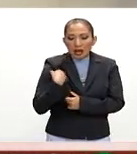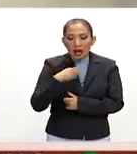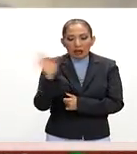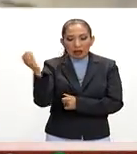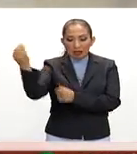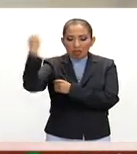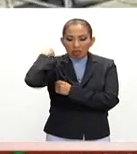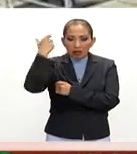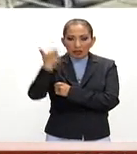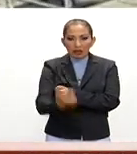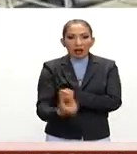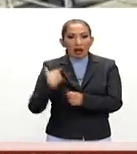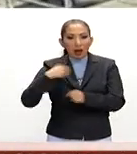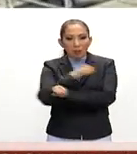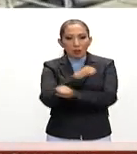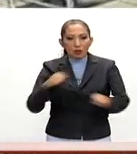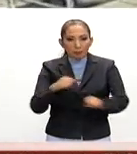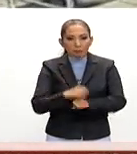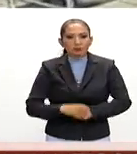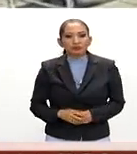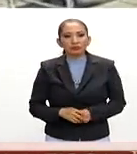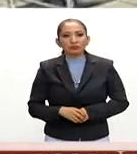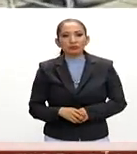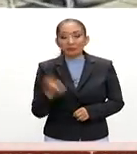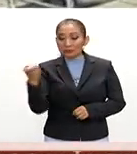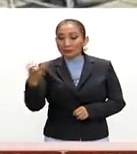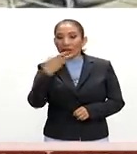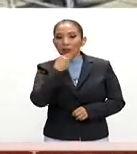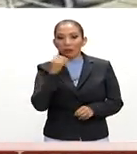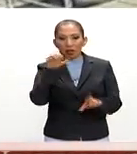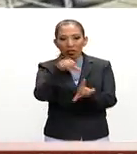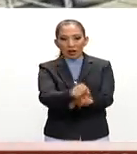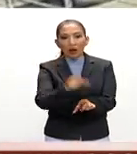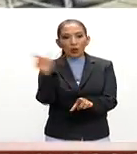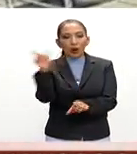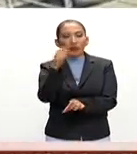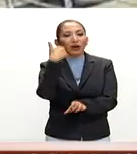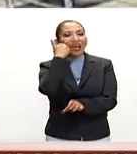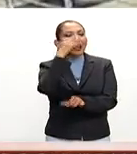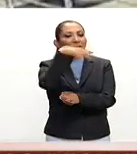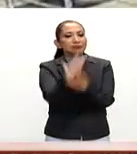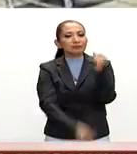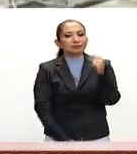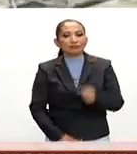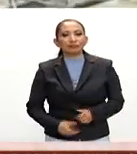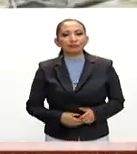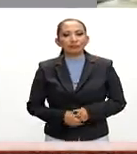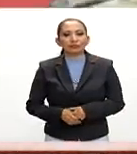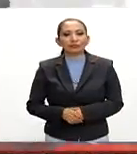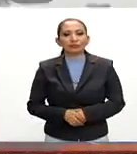presuntamente llevaba el artefacto explosivo este hombre fue detenido cuando intentaba escapar